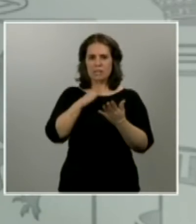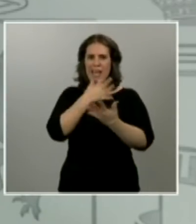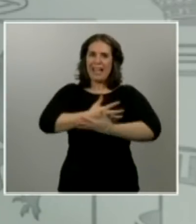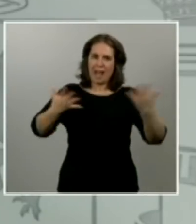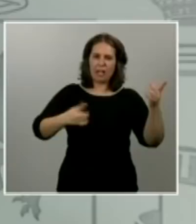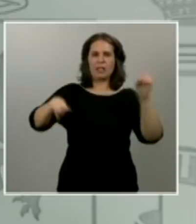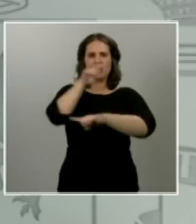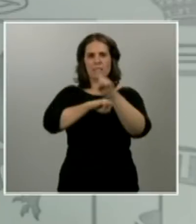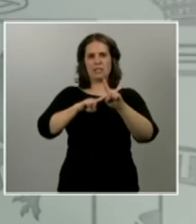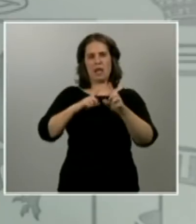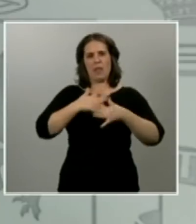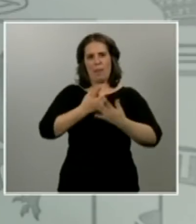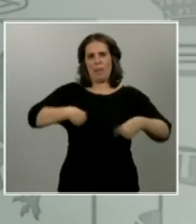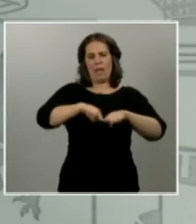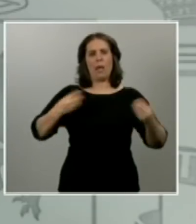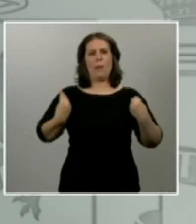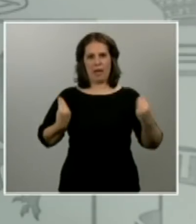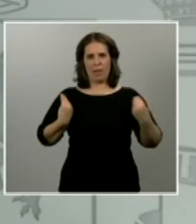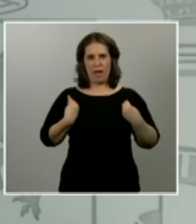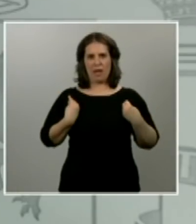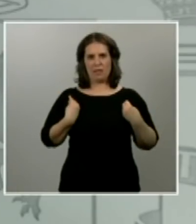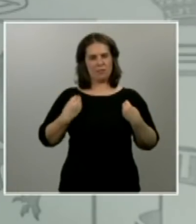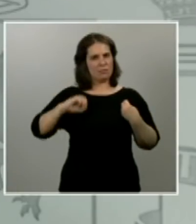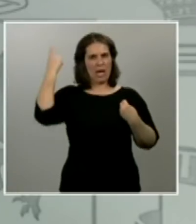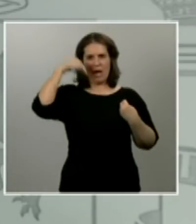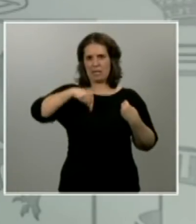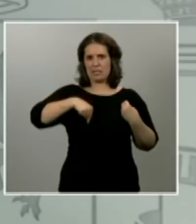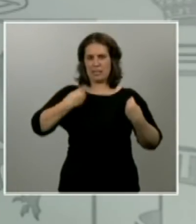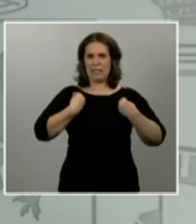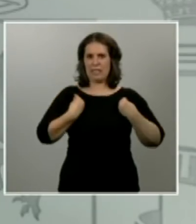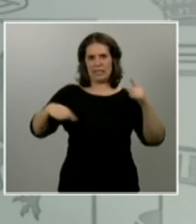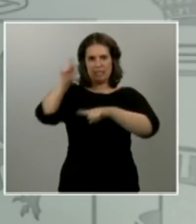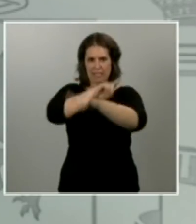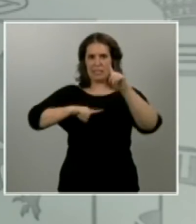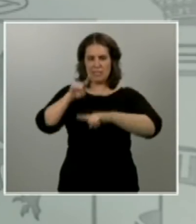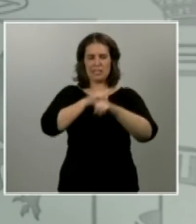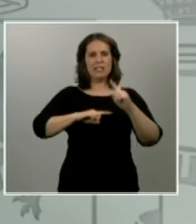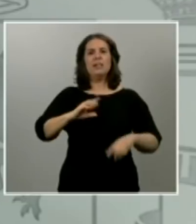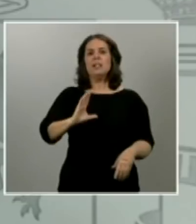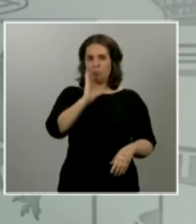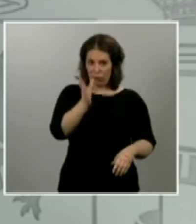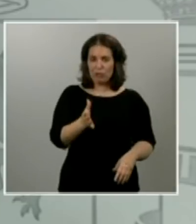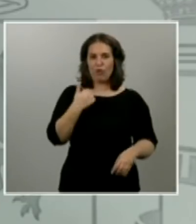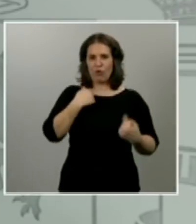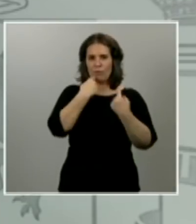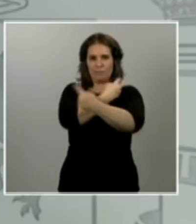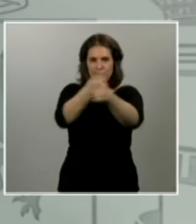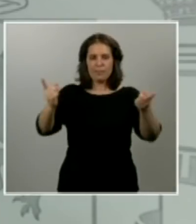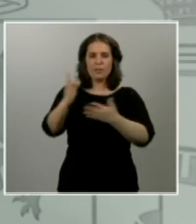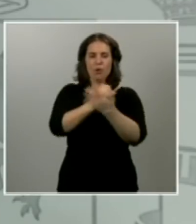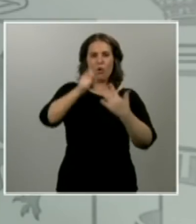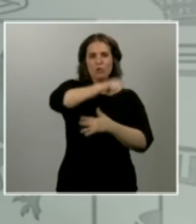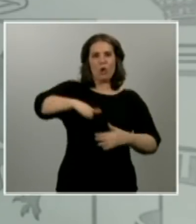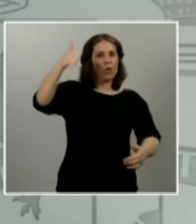vidas estamos ante la gran crisis de nuestras vidas por eso me dirijo a todos los ciudadanos y ciudadanas comenzando por vosotros